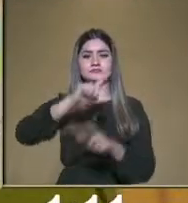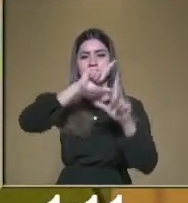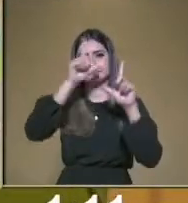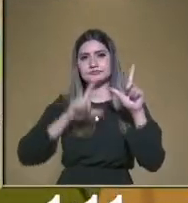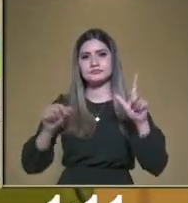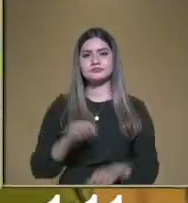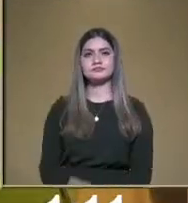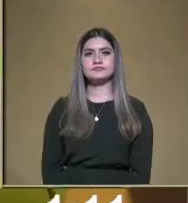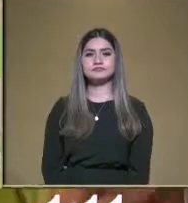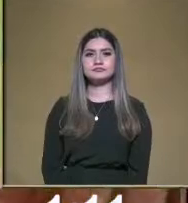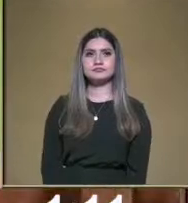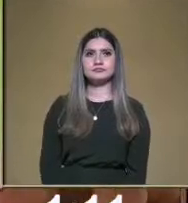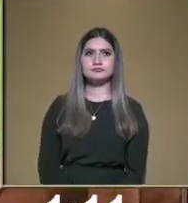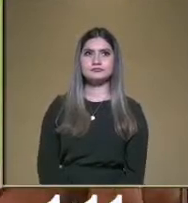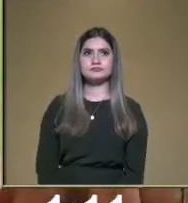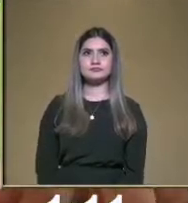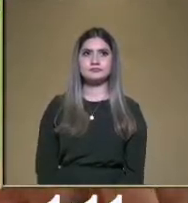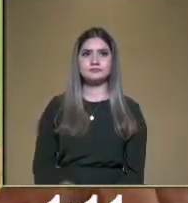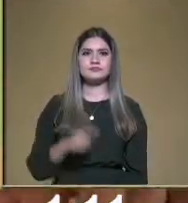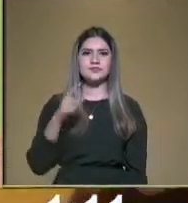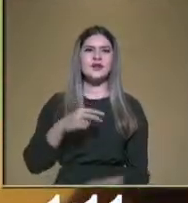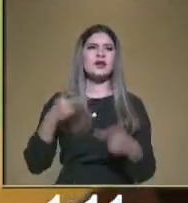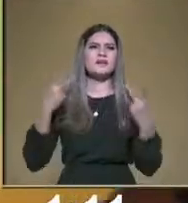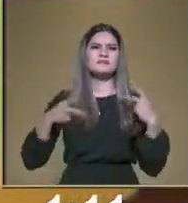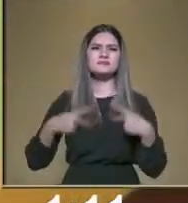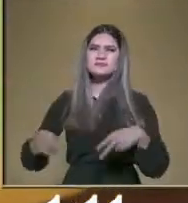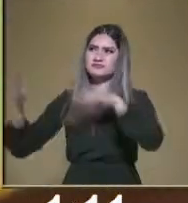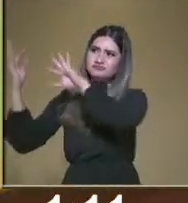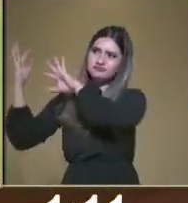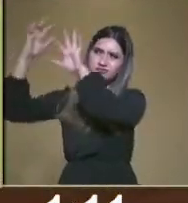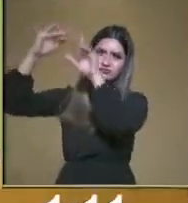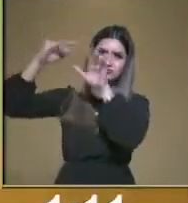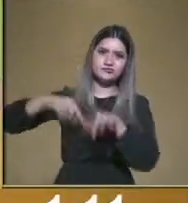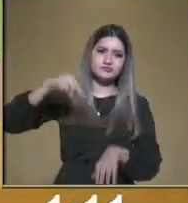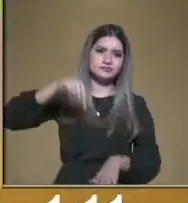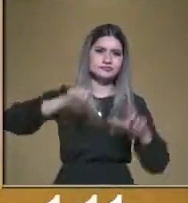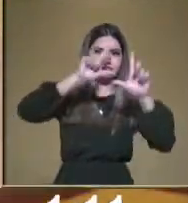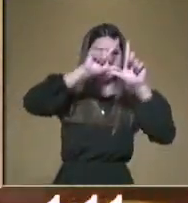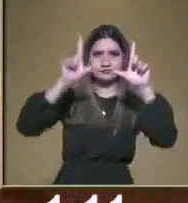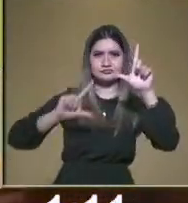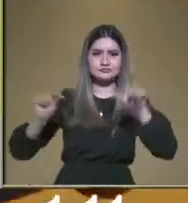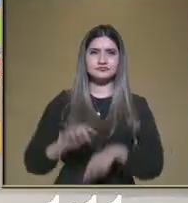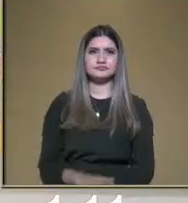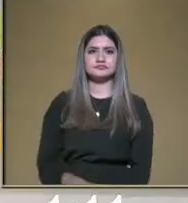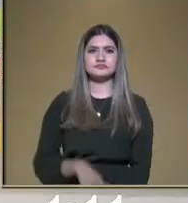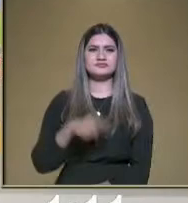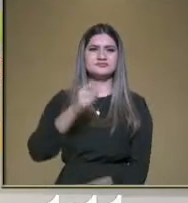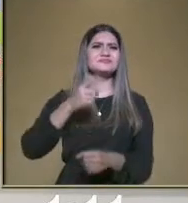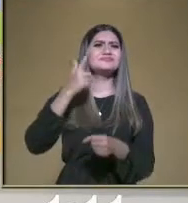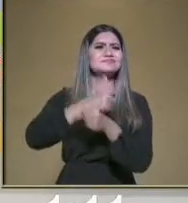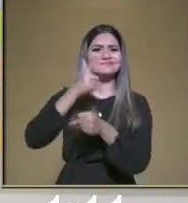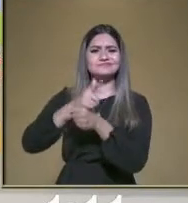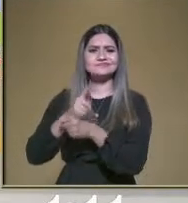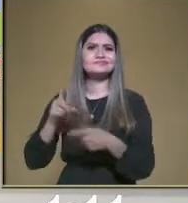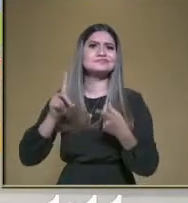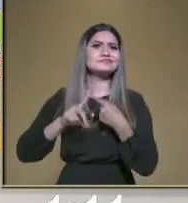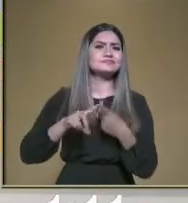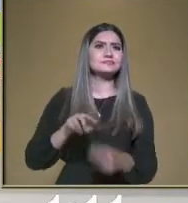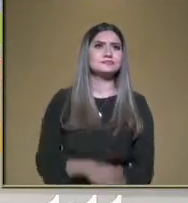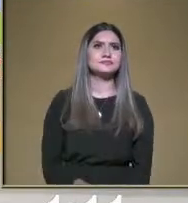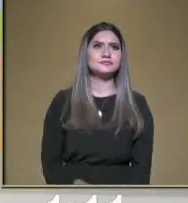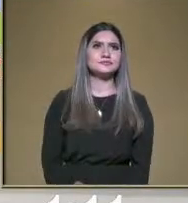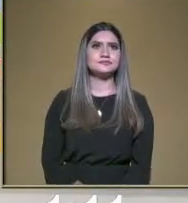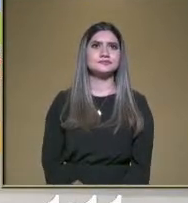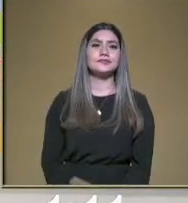Así Para saber quiénes son los migrantes en nuestro país. Ok, maestra, ¿y esto dónde podemos encontrar este material? Bueno,